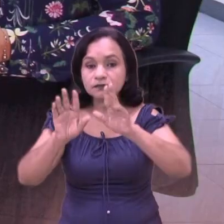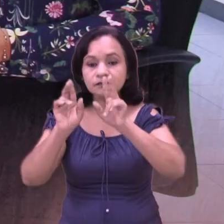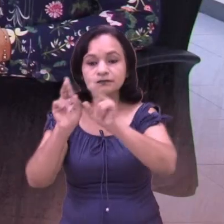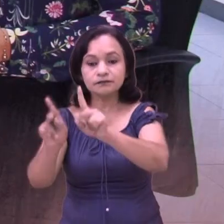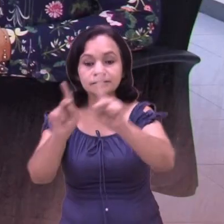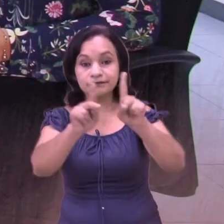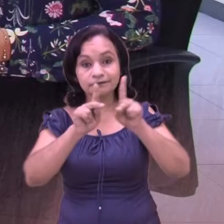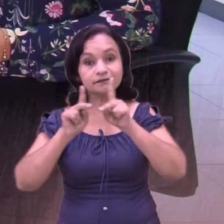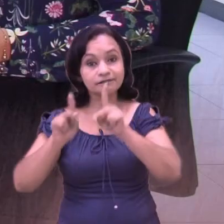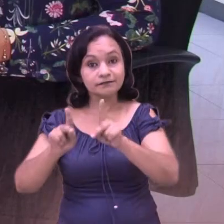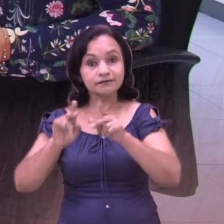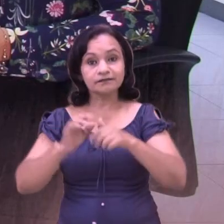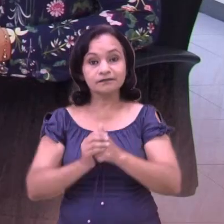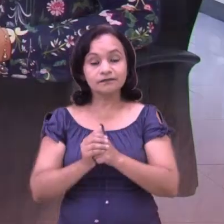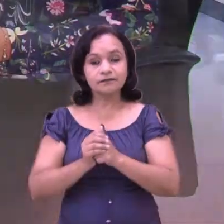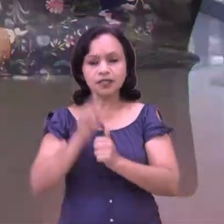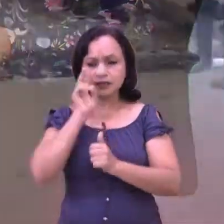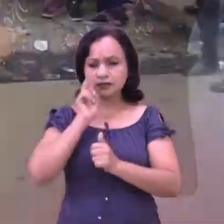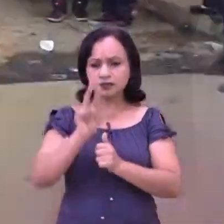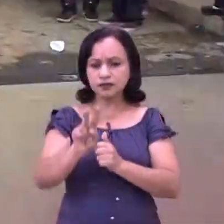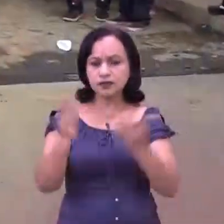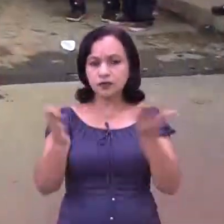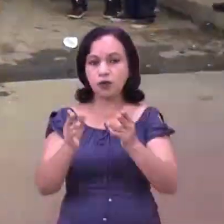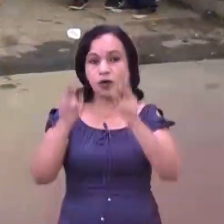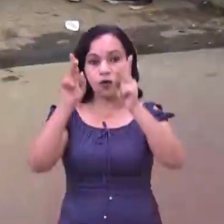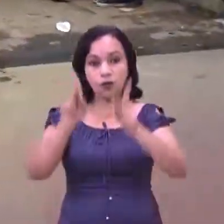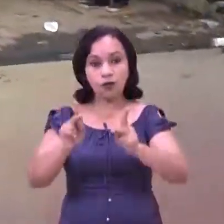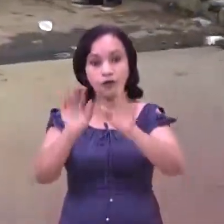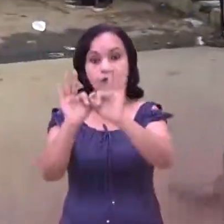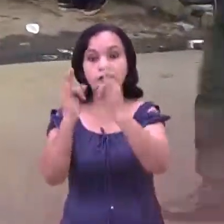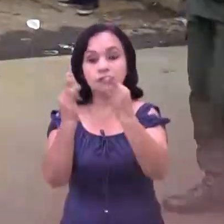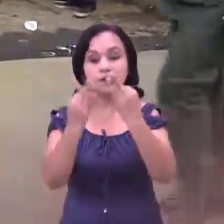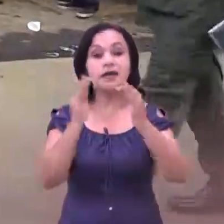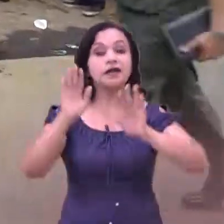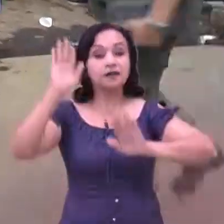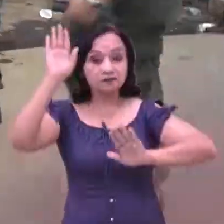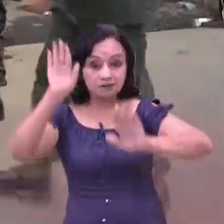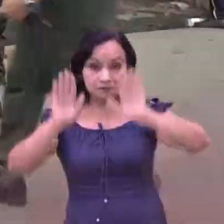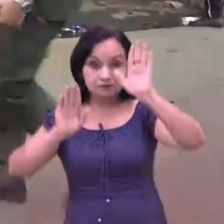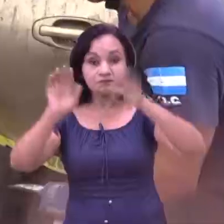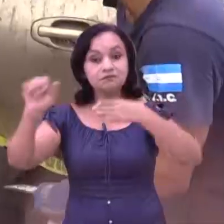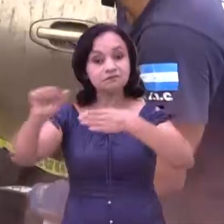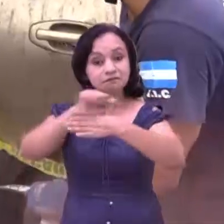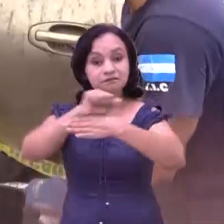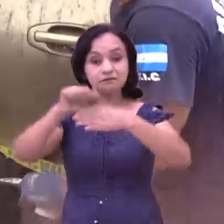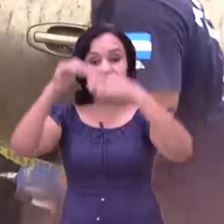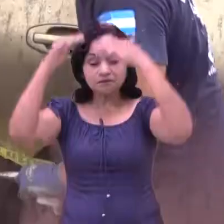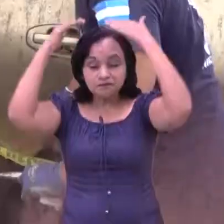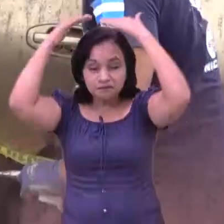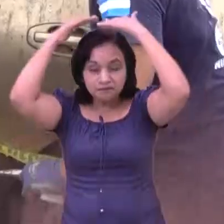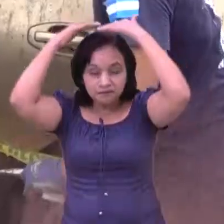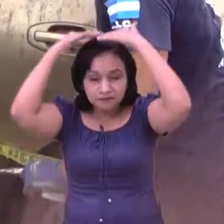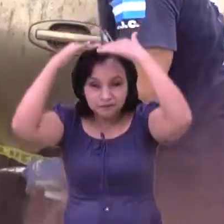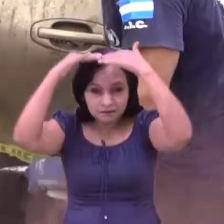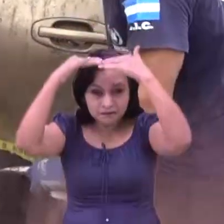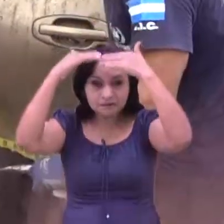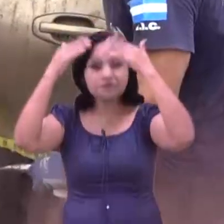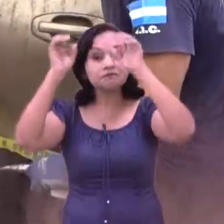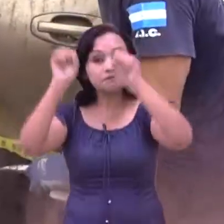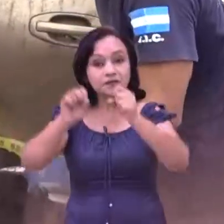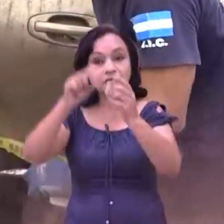Y esto se expresa en una mayor participación a nivel nacional en los ejercicios de preparación.